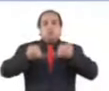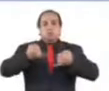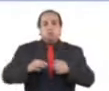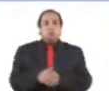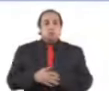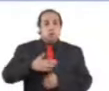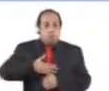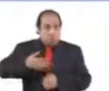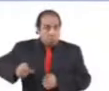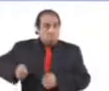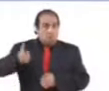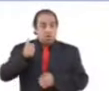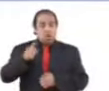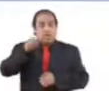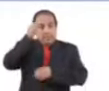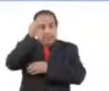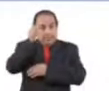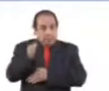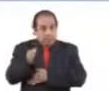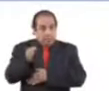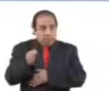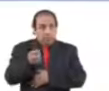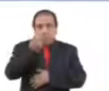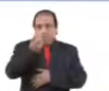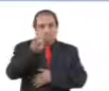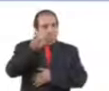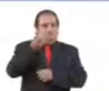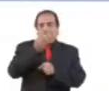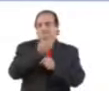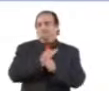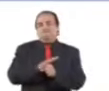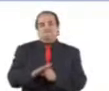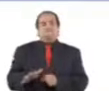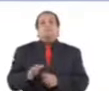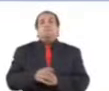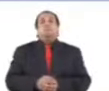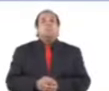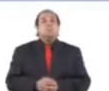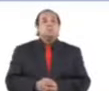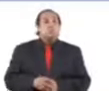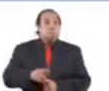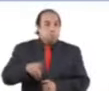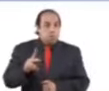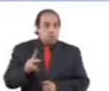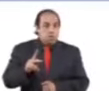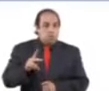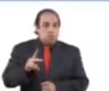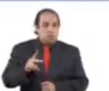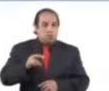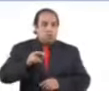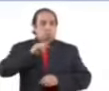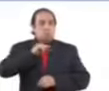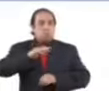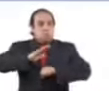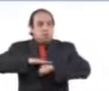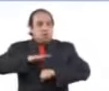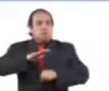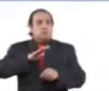Y soy el primero en reconocer que esto no es suficiente, pero lo que más debe preocuparnos,